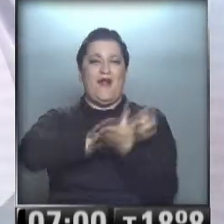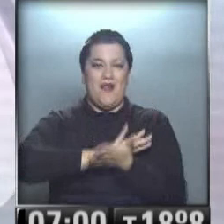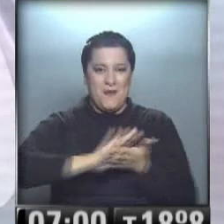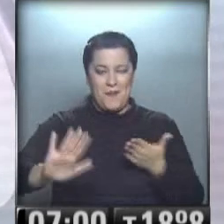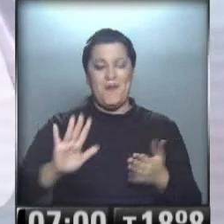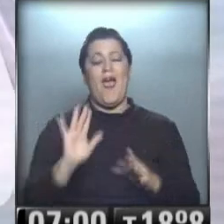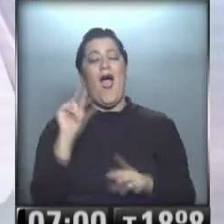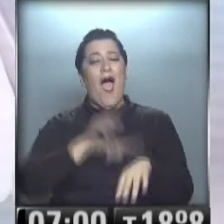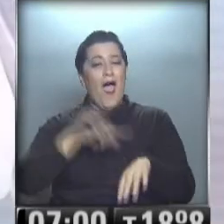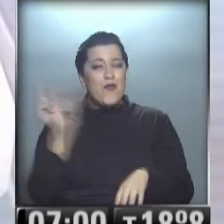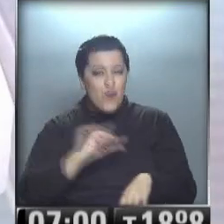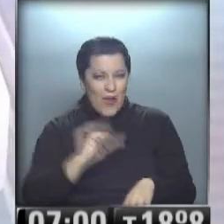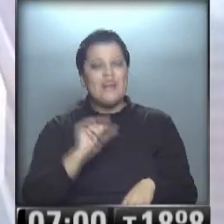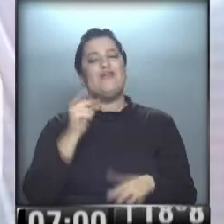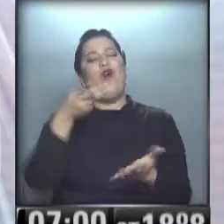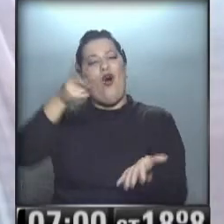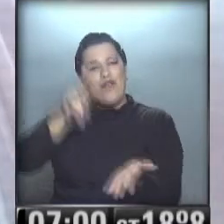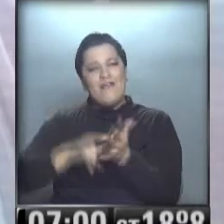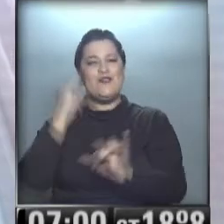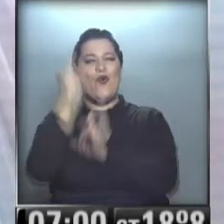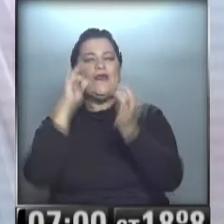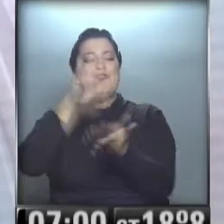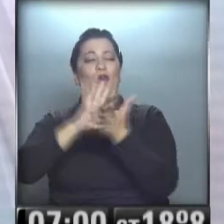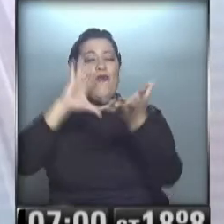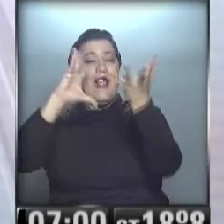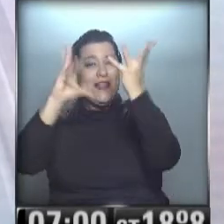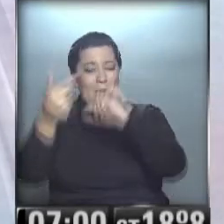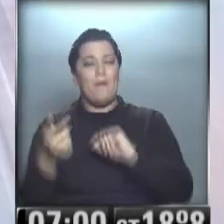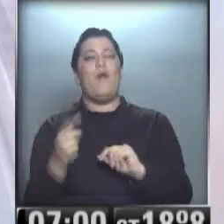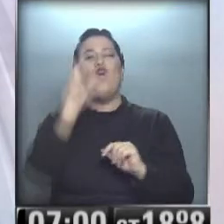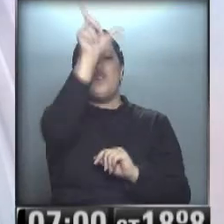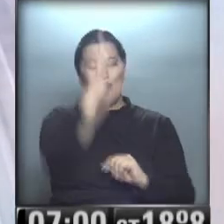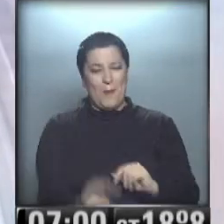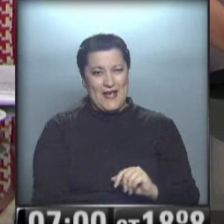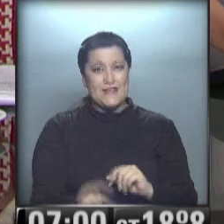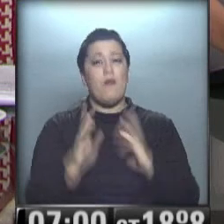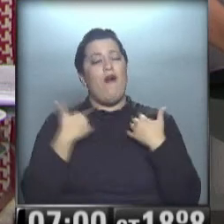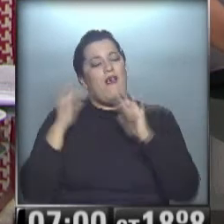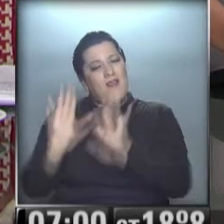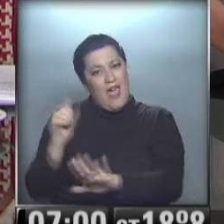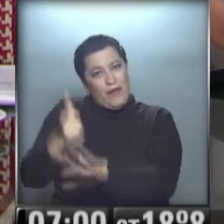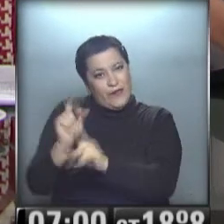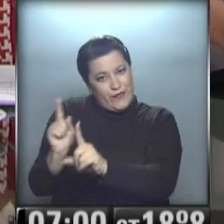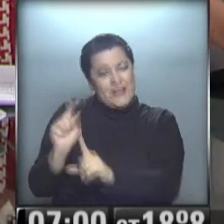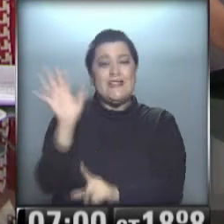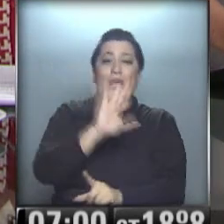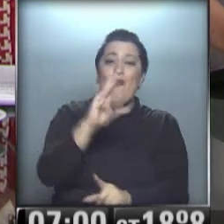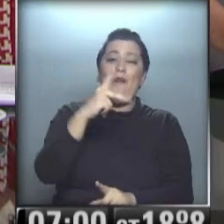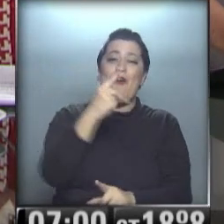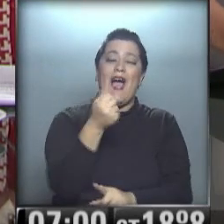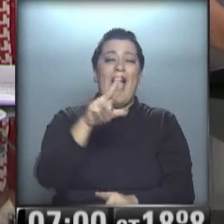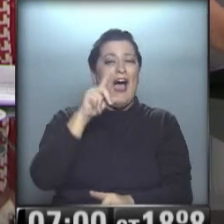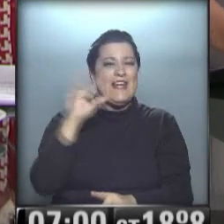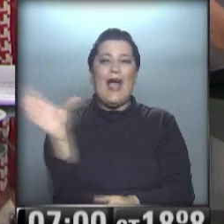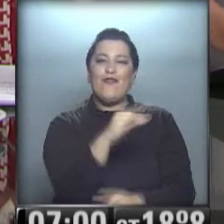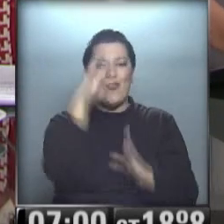Entonces, en un ratito nada más Nadia nos va a estar contando, no solamente lo que pasa aquí, sino también en todo el país, porque se queda con nosotros. Saludamos a Cari y a todos ustedes en